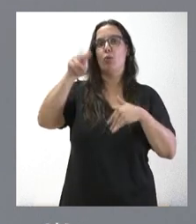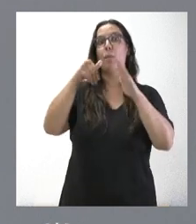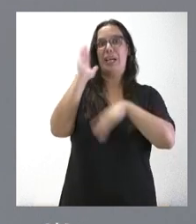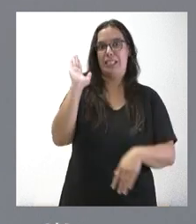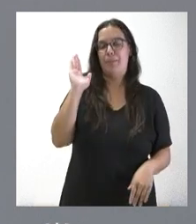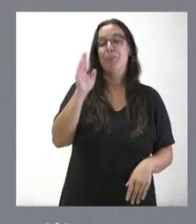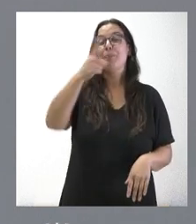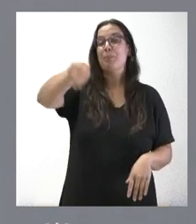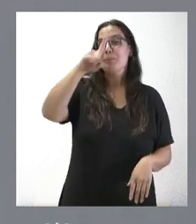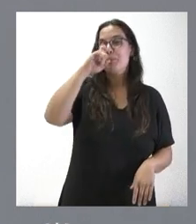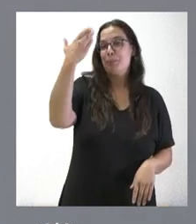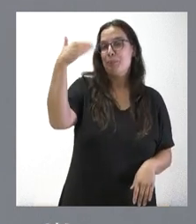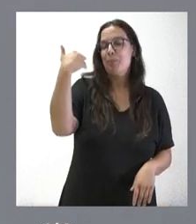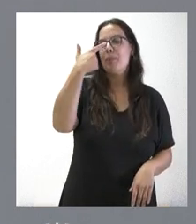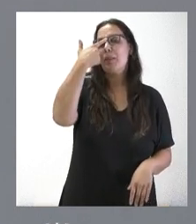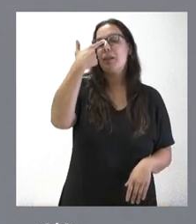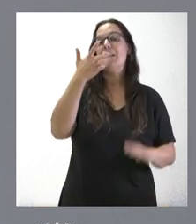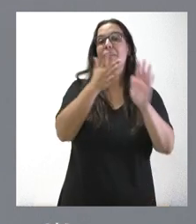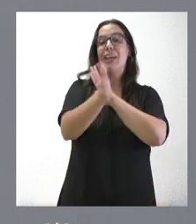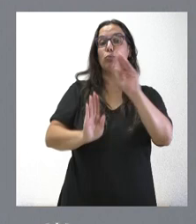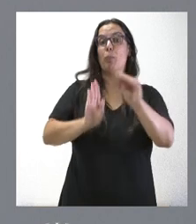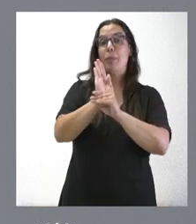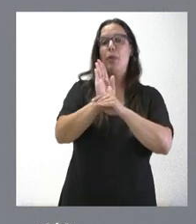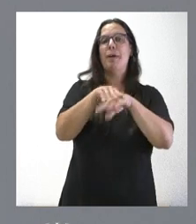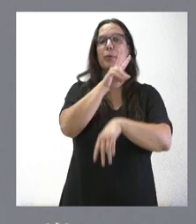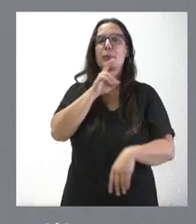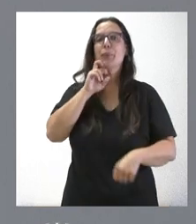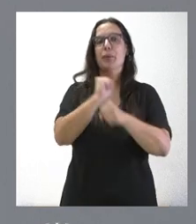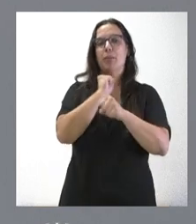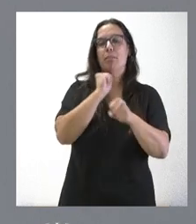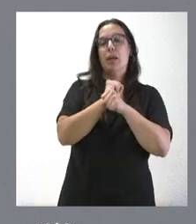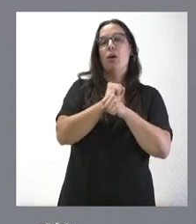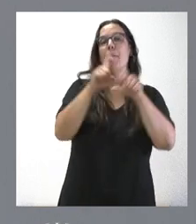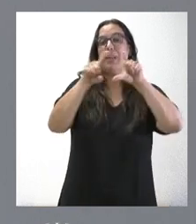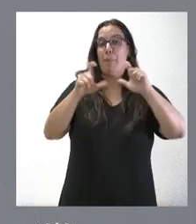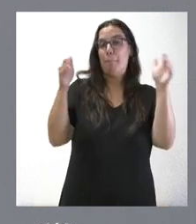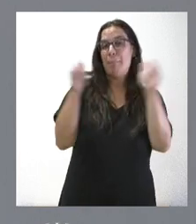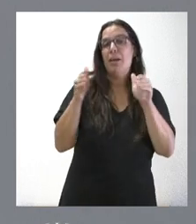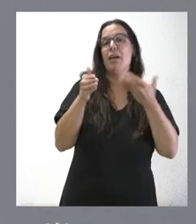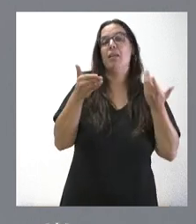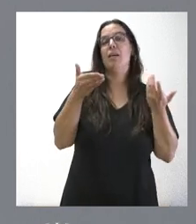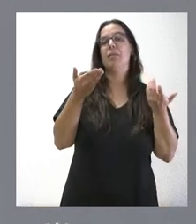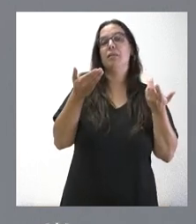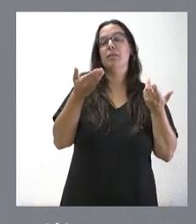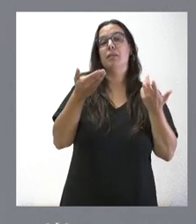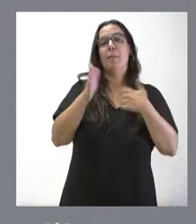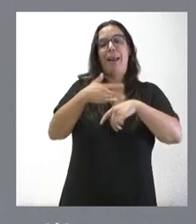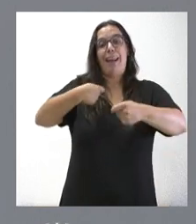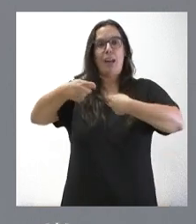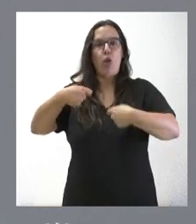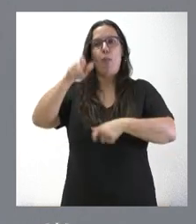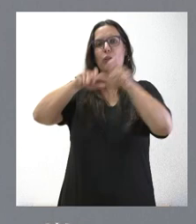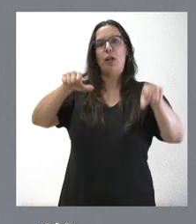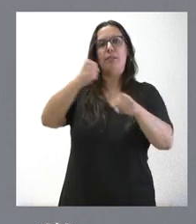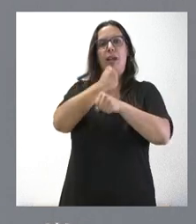Recordarán ustedes que estamos hablando de subvenciones para el mantenimiento del empleo en microempresas, para negocios de trabajadores